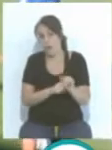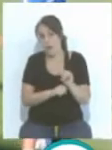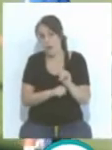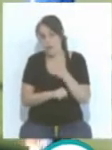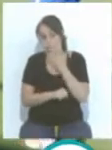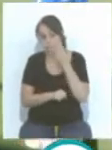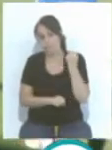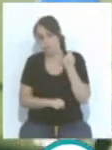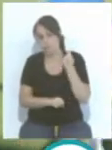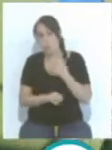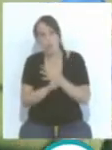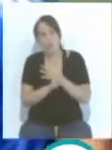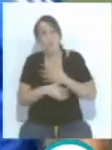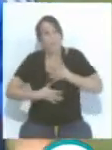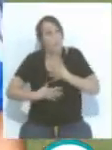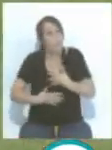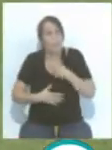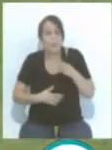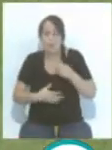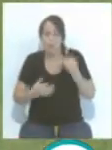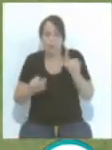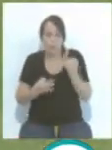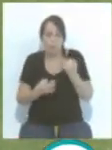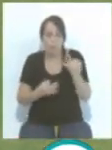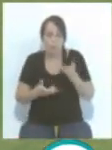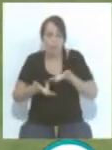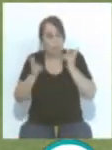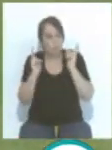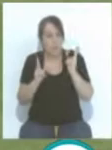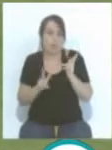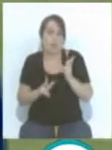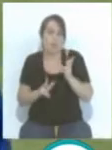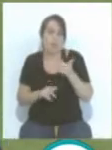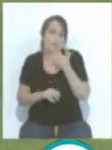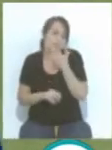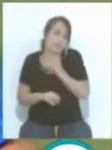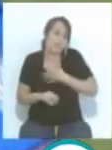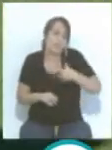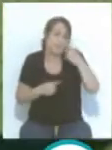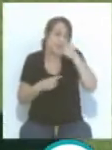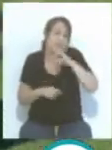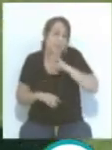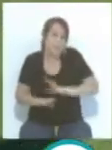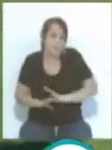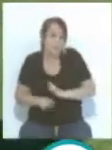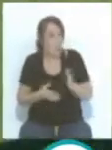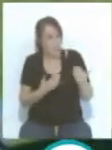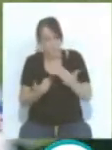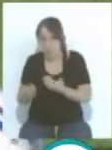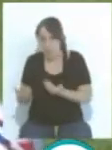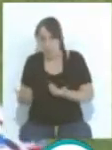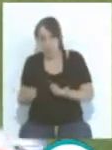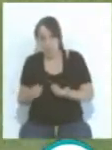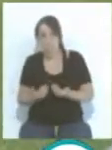voluntario de los jugadores, es el que tiene que dar permiso para identificar. No pasa nada, cada vez están